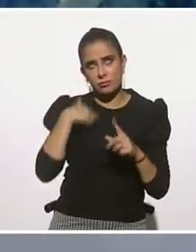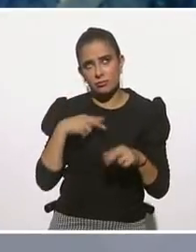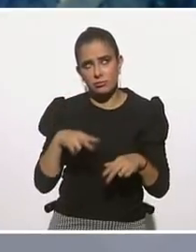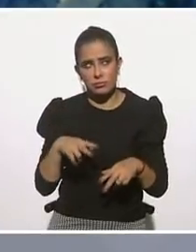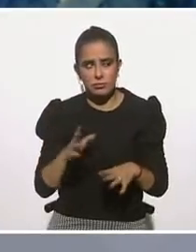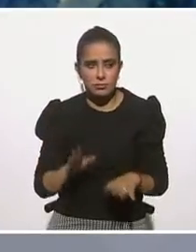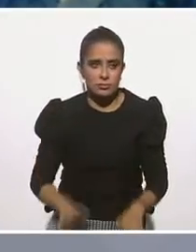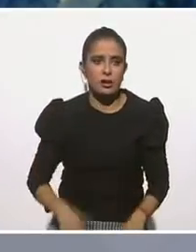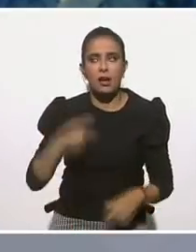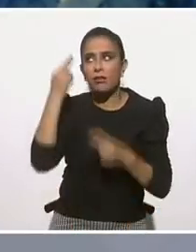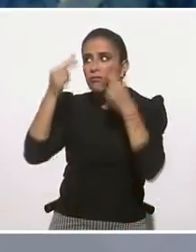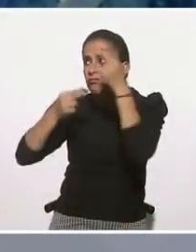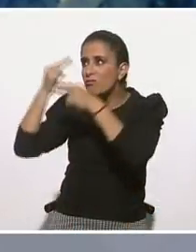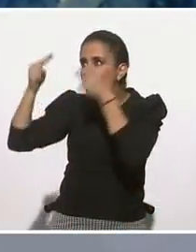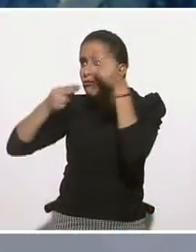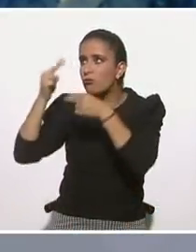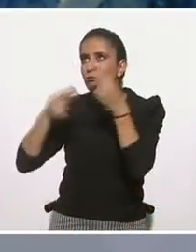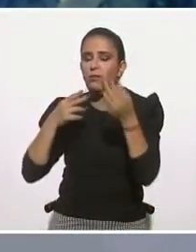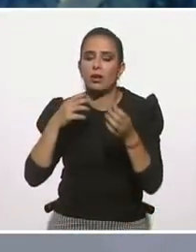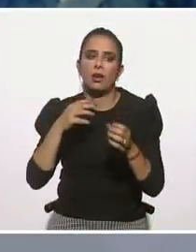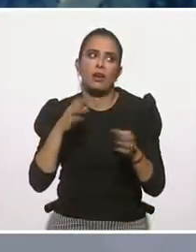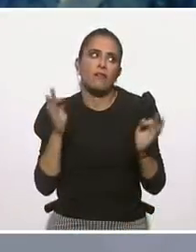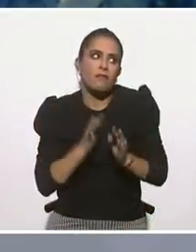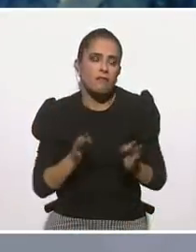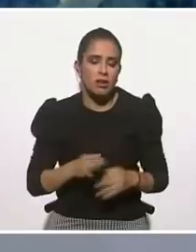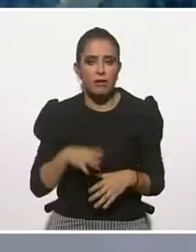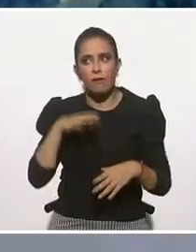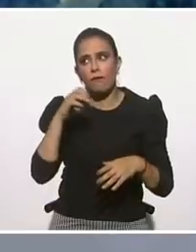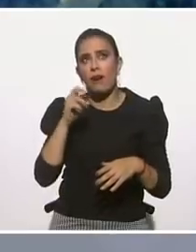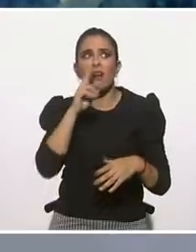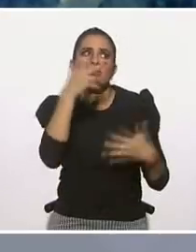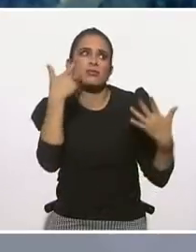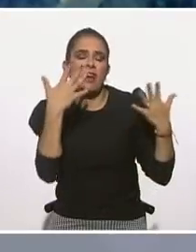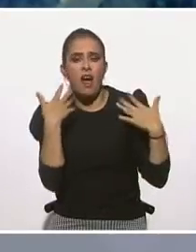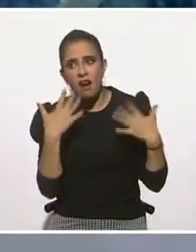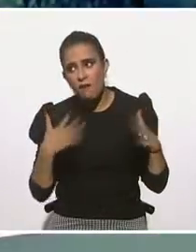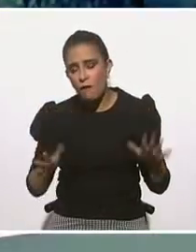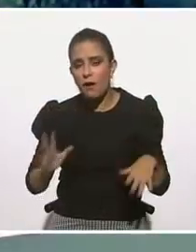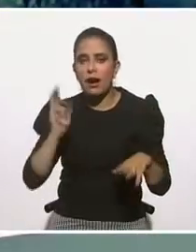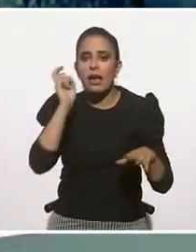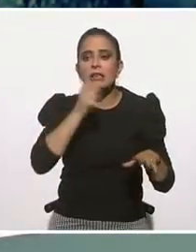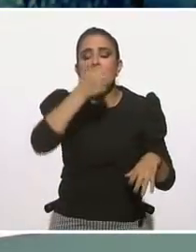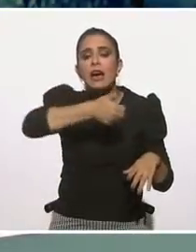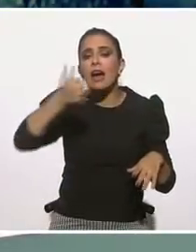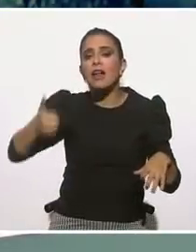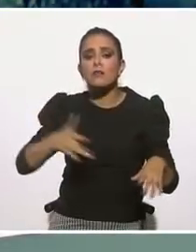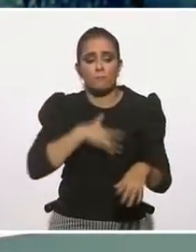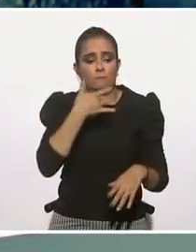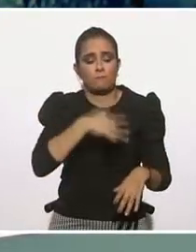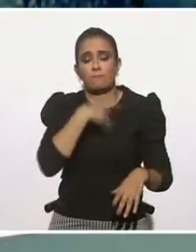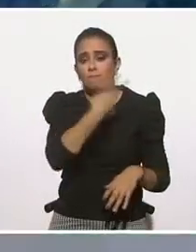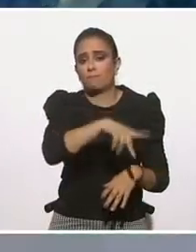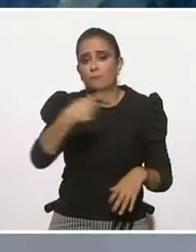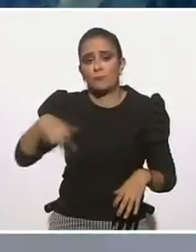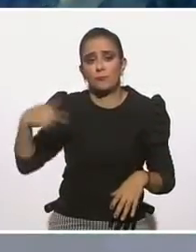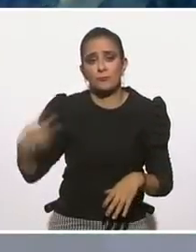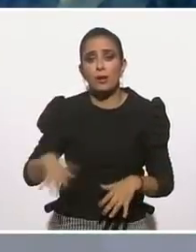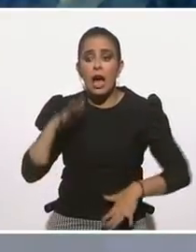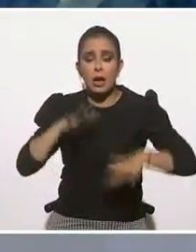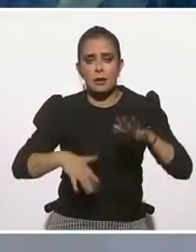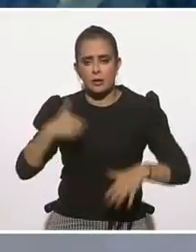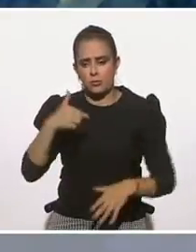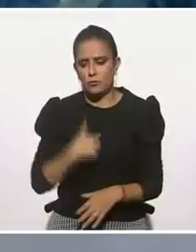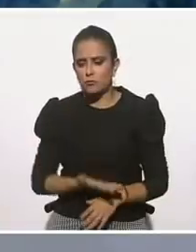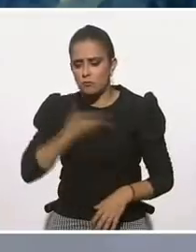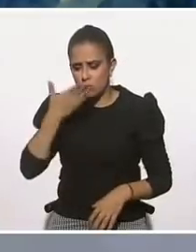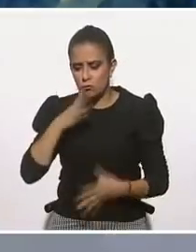tan nublado, hace calor, ¿no? Entonces, cada quien no le va ayudando. Entonces, hay personas que la disciplina le ayuda.